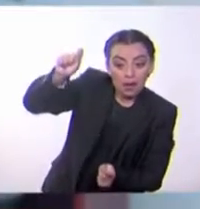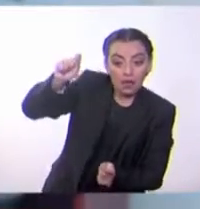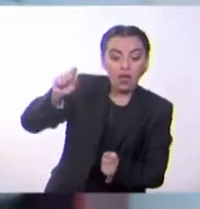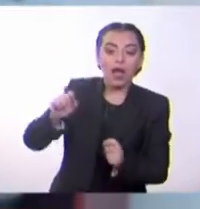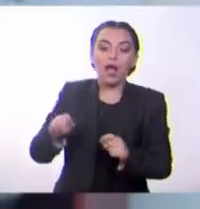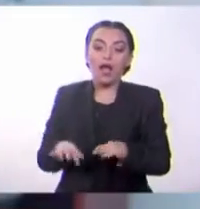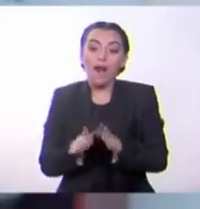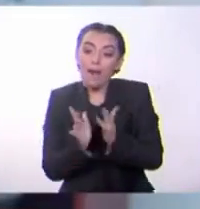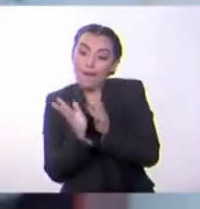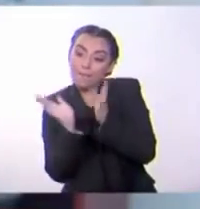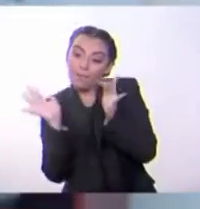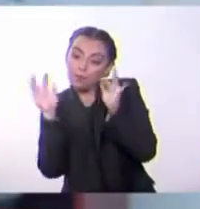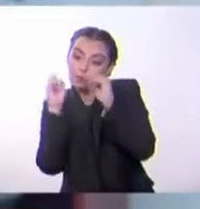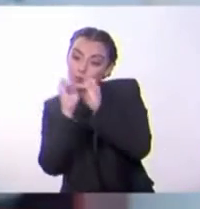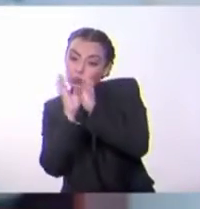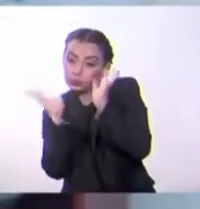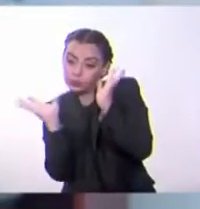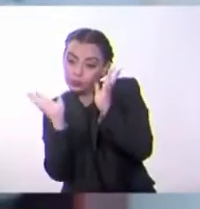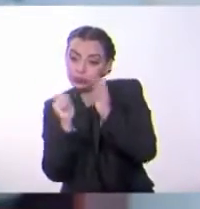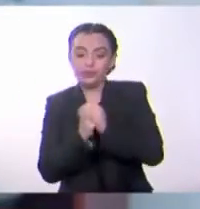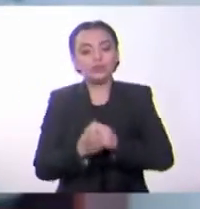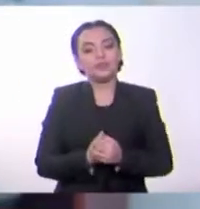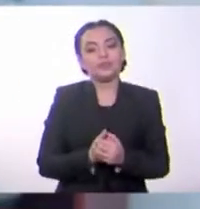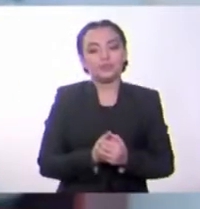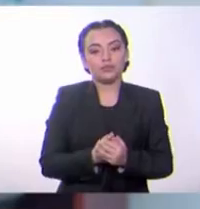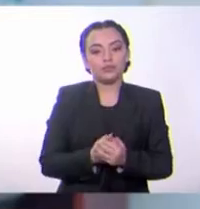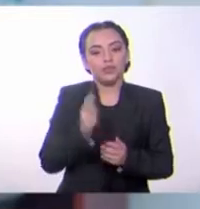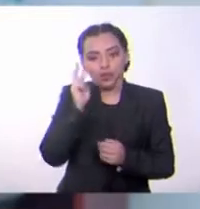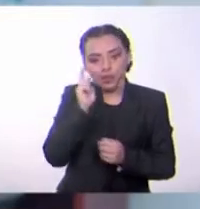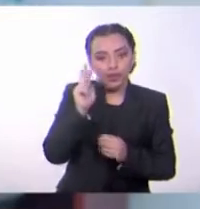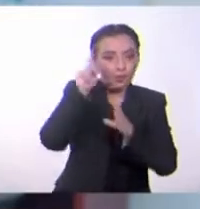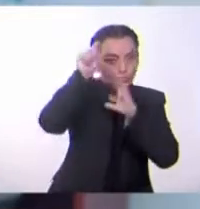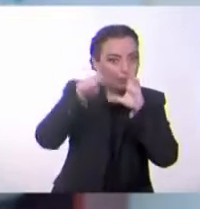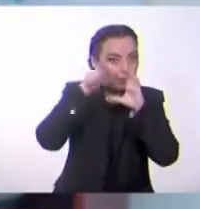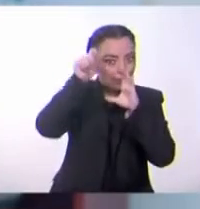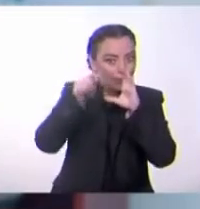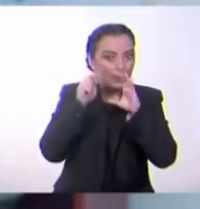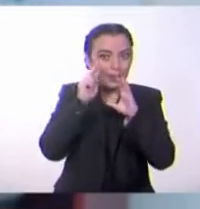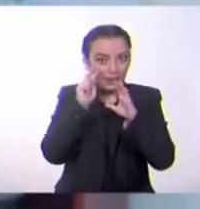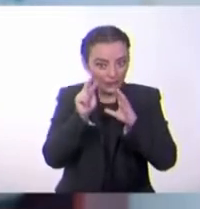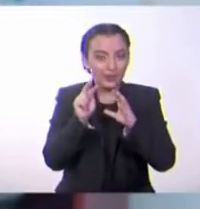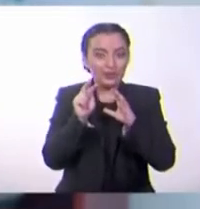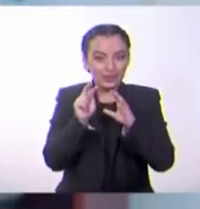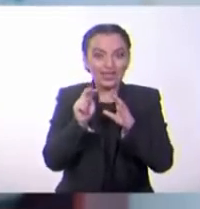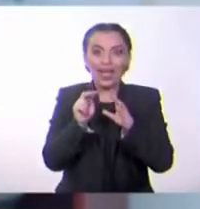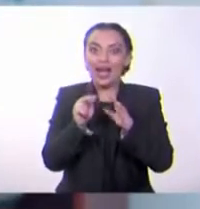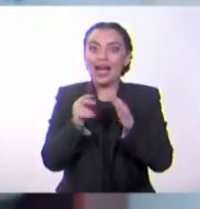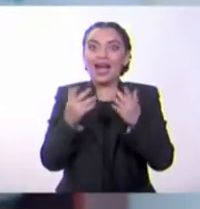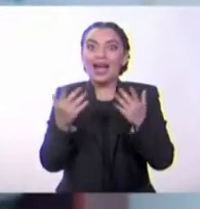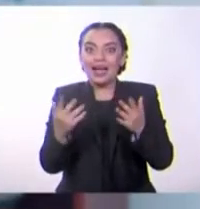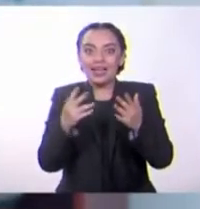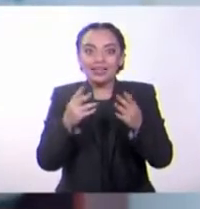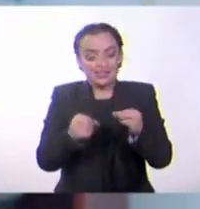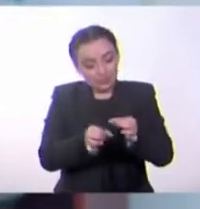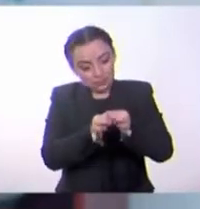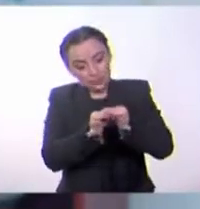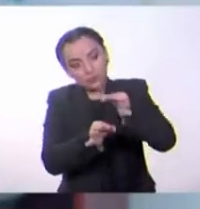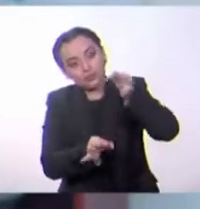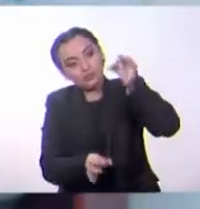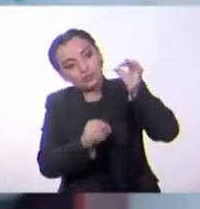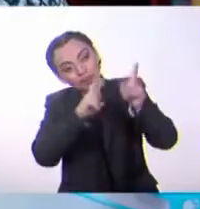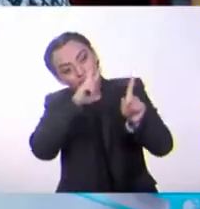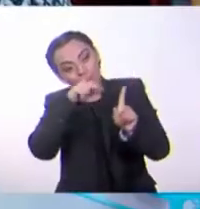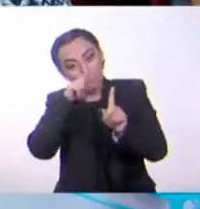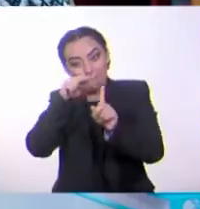Muy bien, como habrás notado en los videos anteriores, hemos visto diversas características que son muy peculiares de los